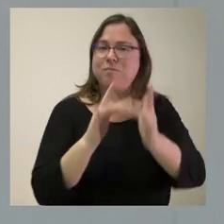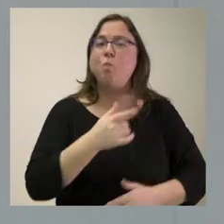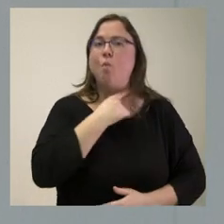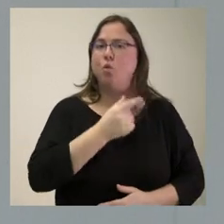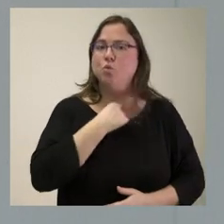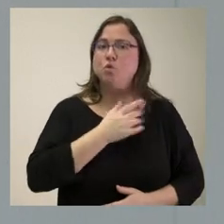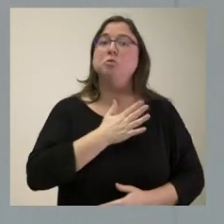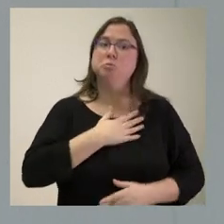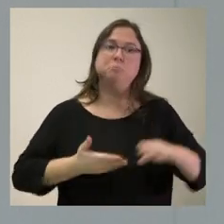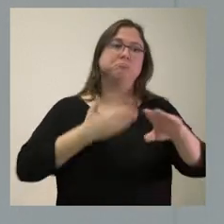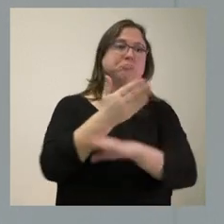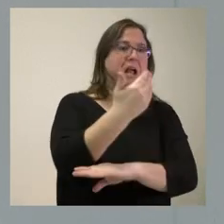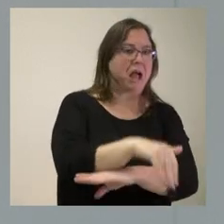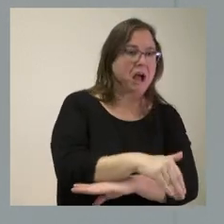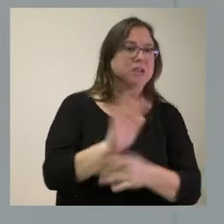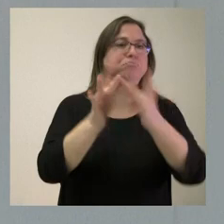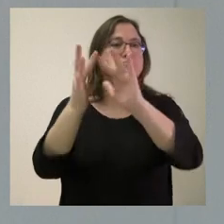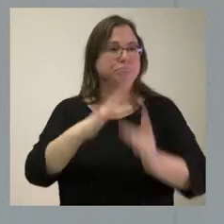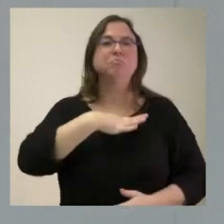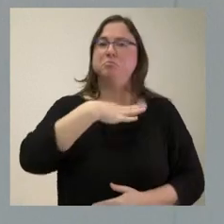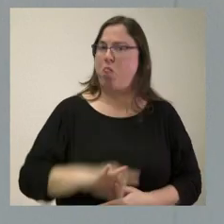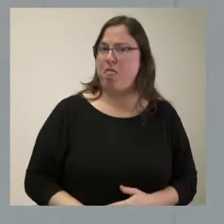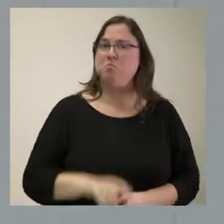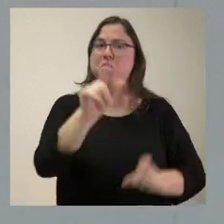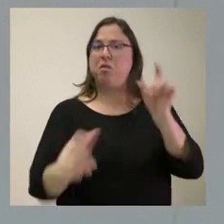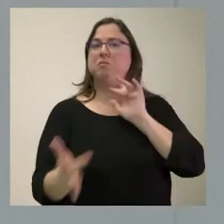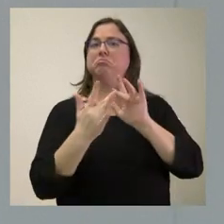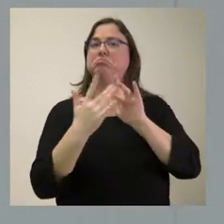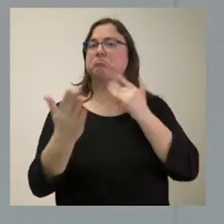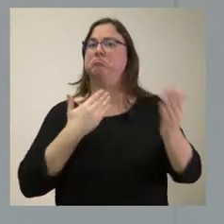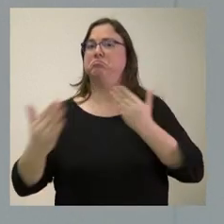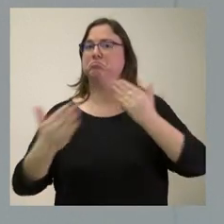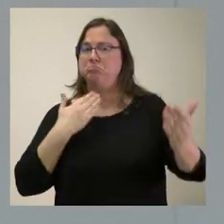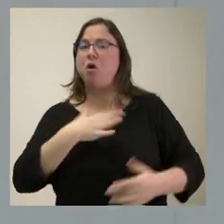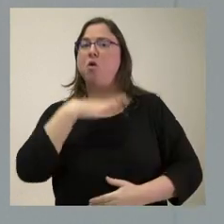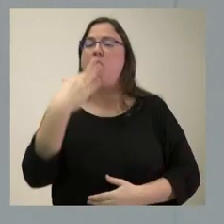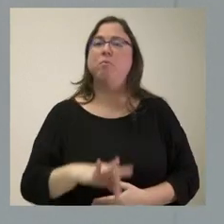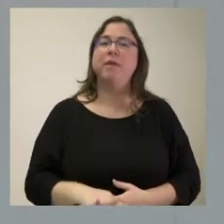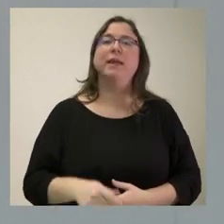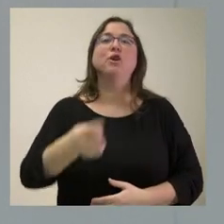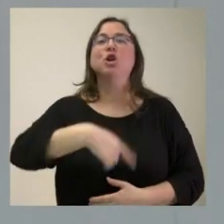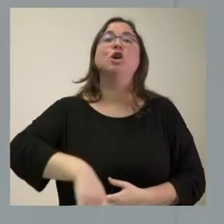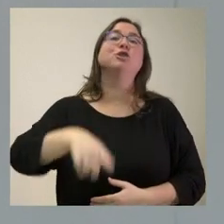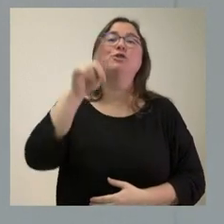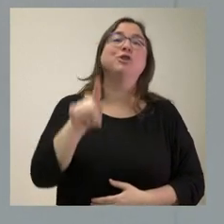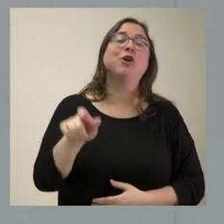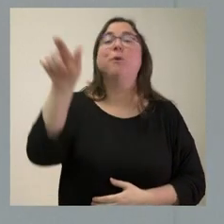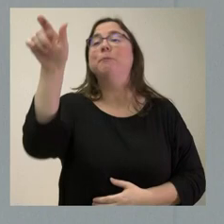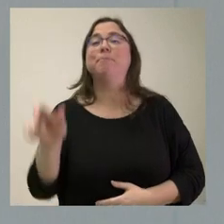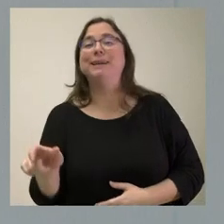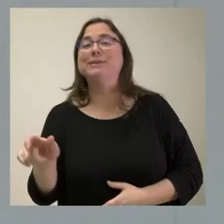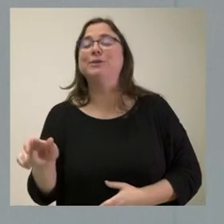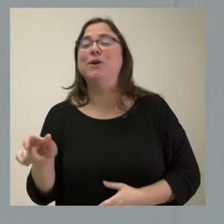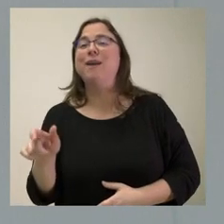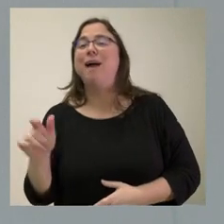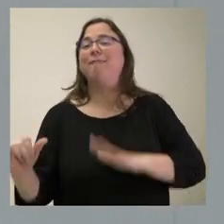podemos salir a la calle, sí que podemos hablar con los ciudadanos, no tenemos que buscar solo a las personas más partidarias para hablar